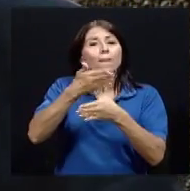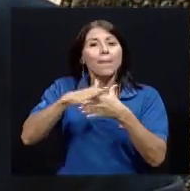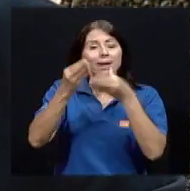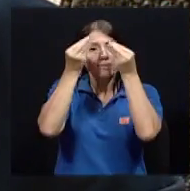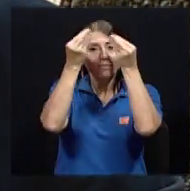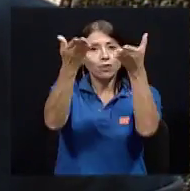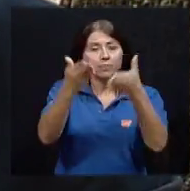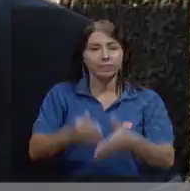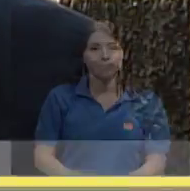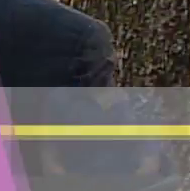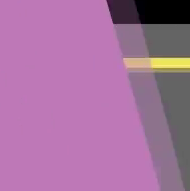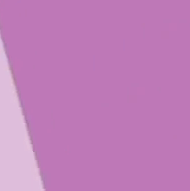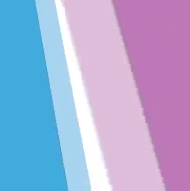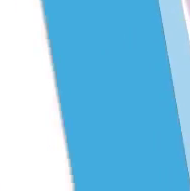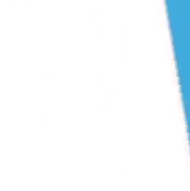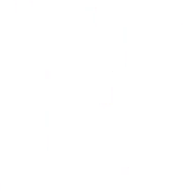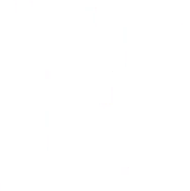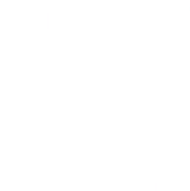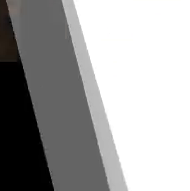informativo.